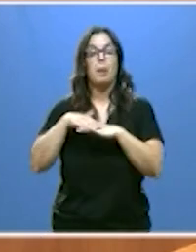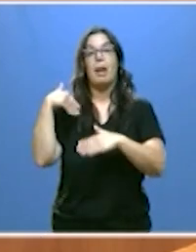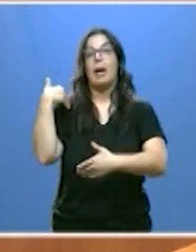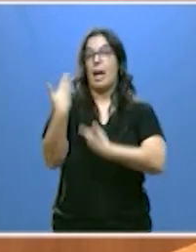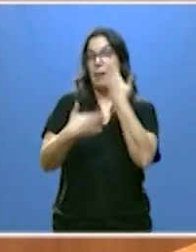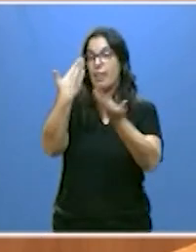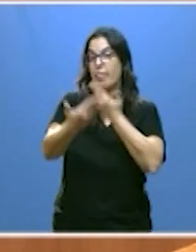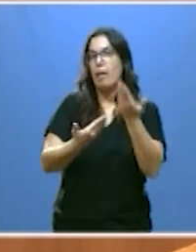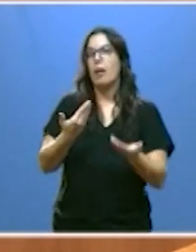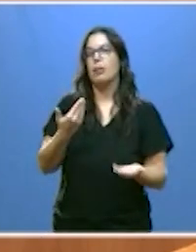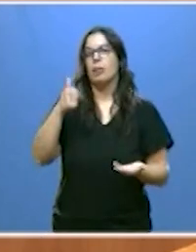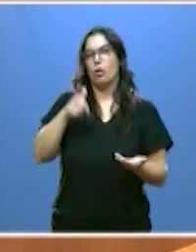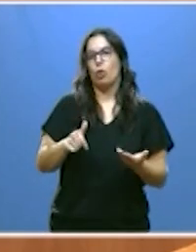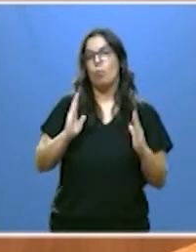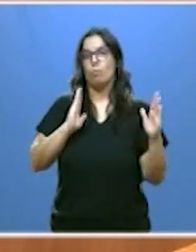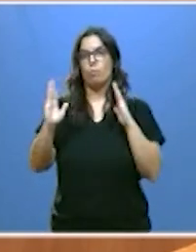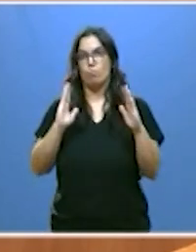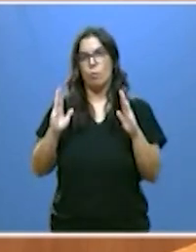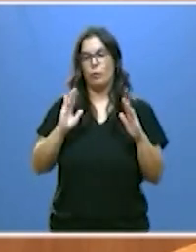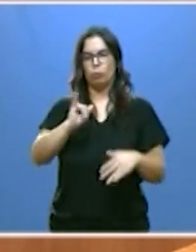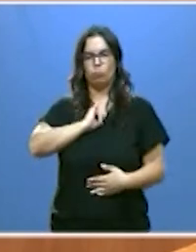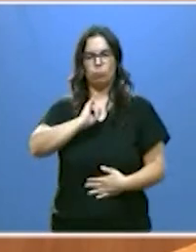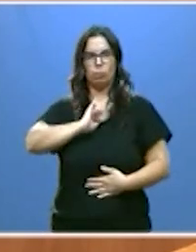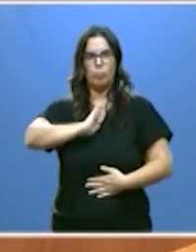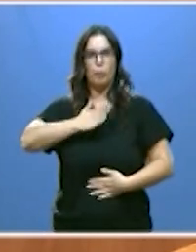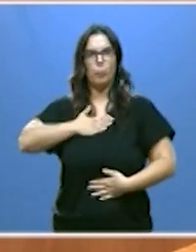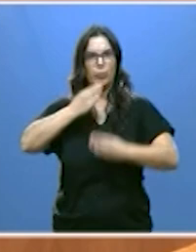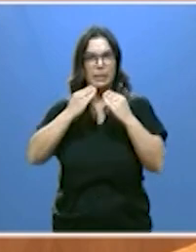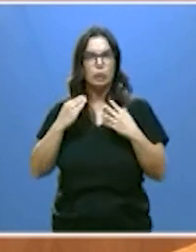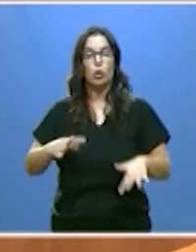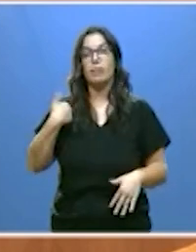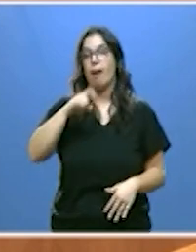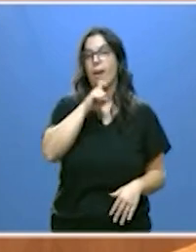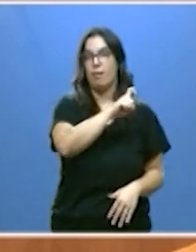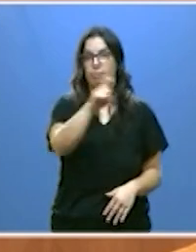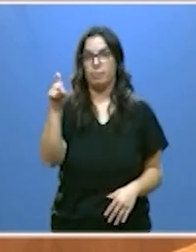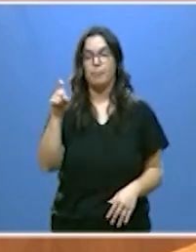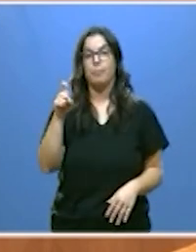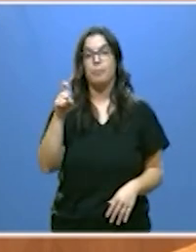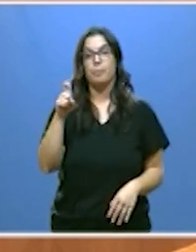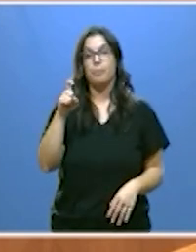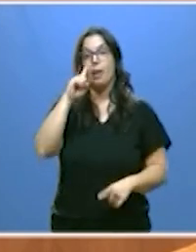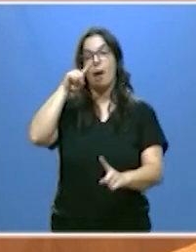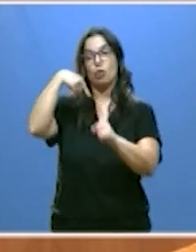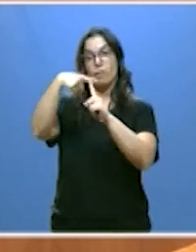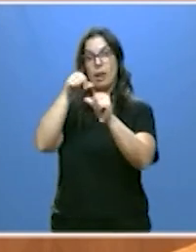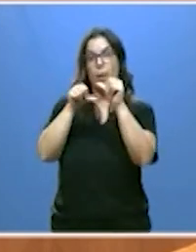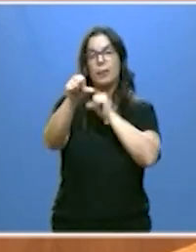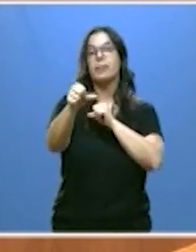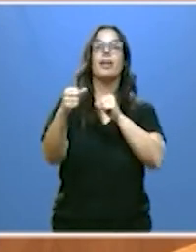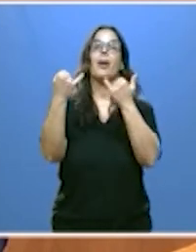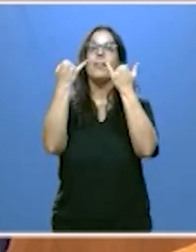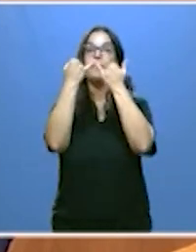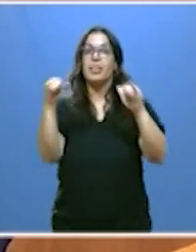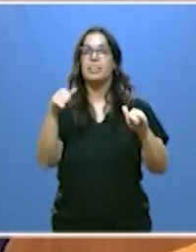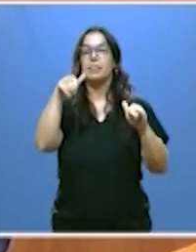en este significativo momento de nuestra identidad y nuestra historia, les anuncio que a partir del próximo año nuestra fiesta